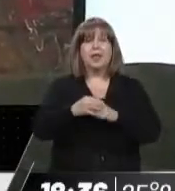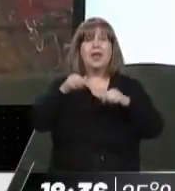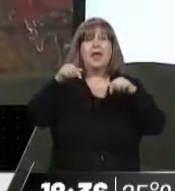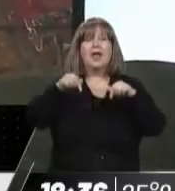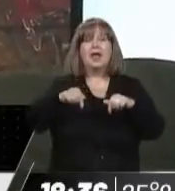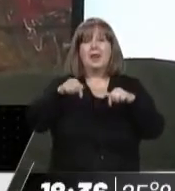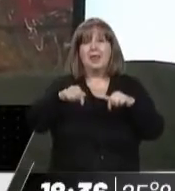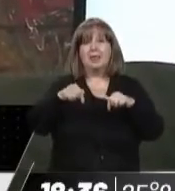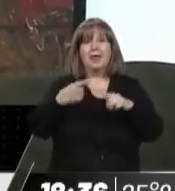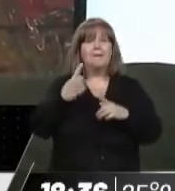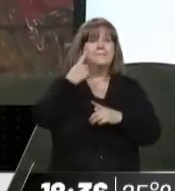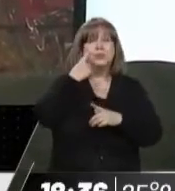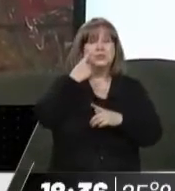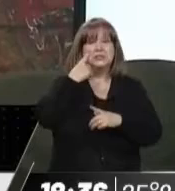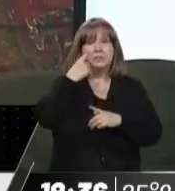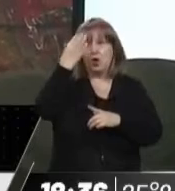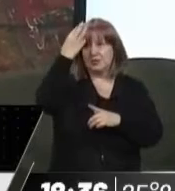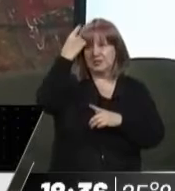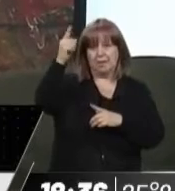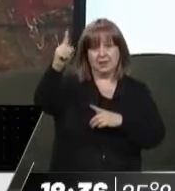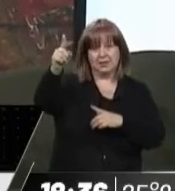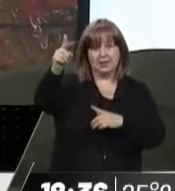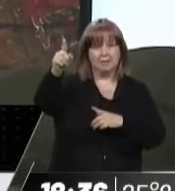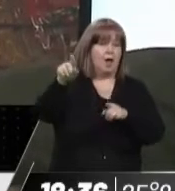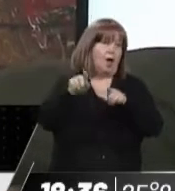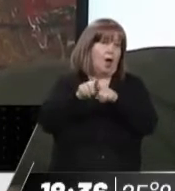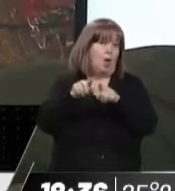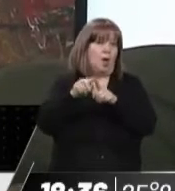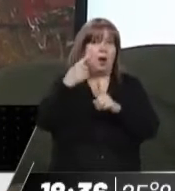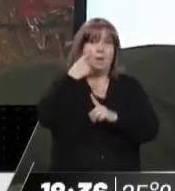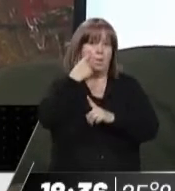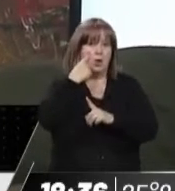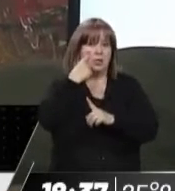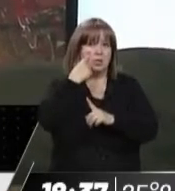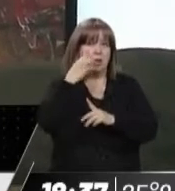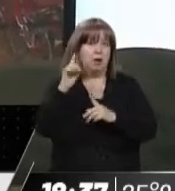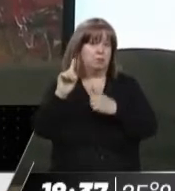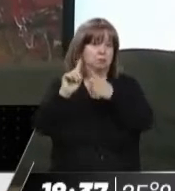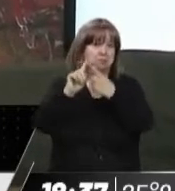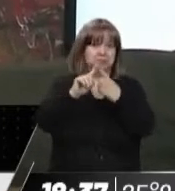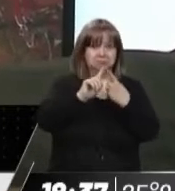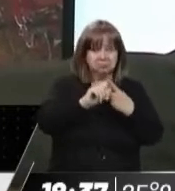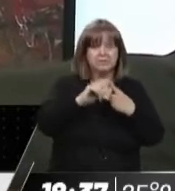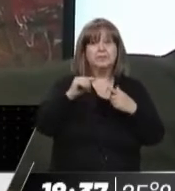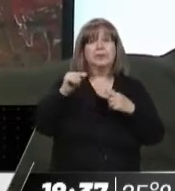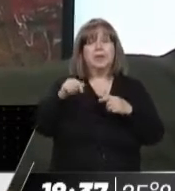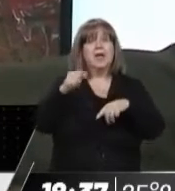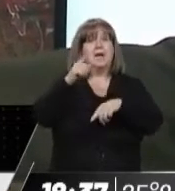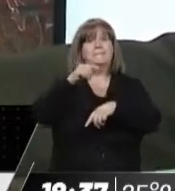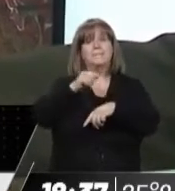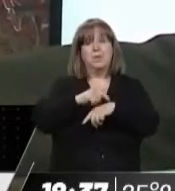particular, con el municipio de San Martín, al igual que con varios municipios, principalmente el Gran Mendoza en estos momentos,